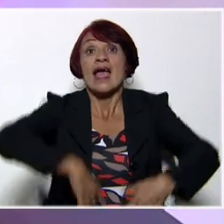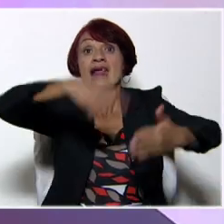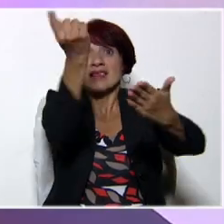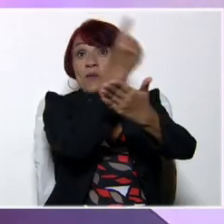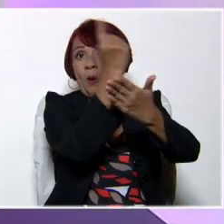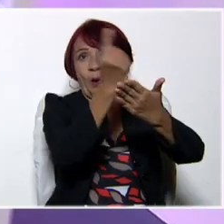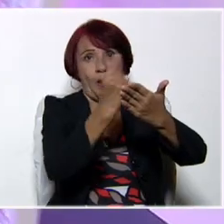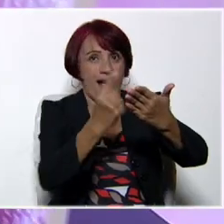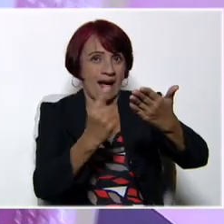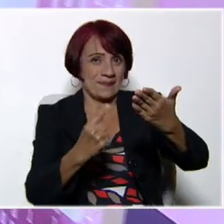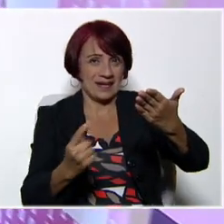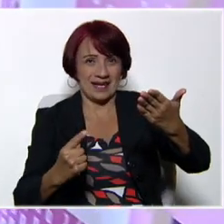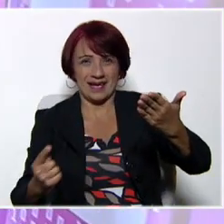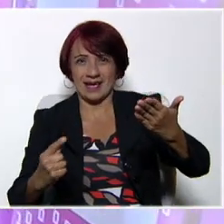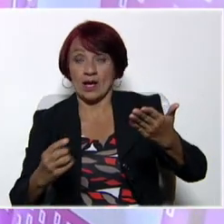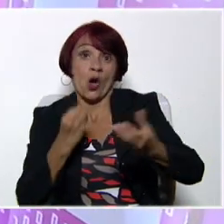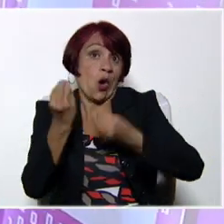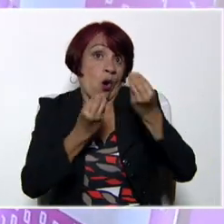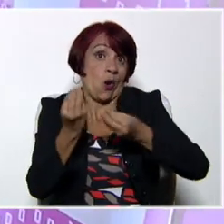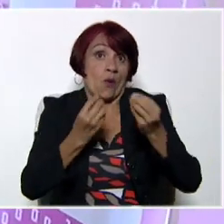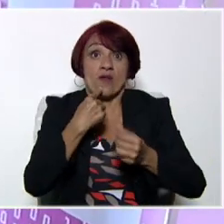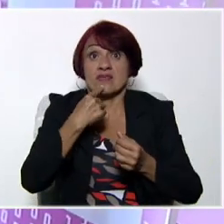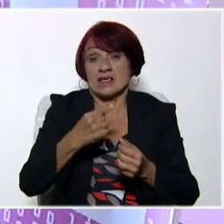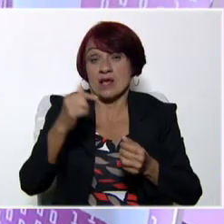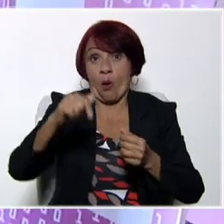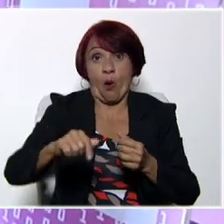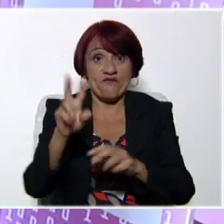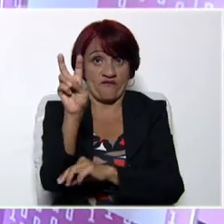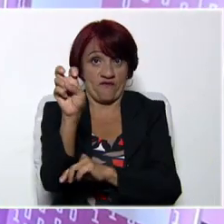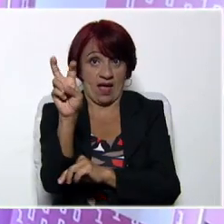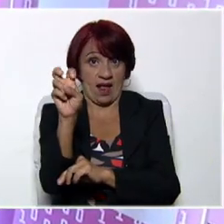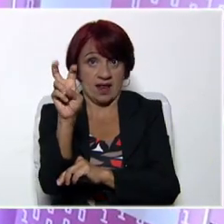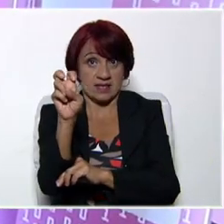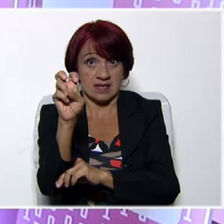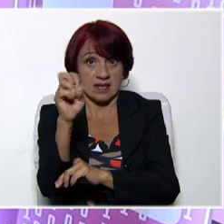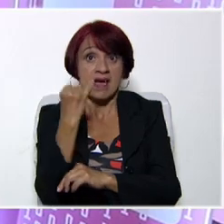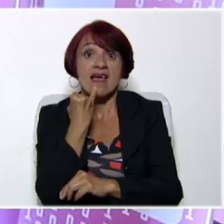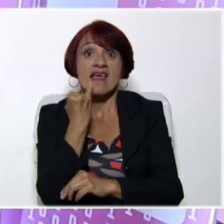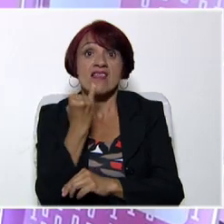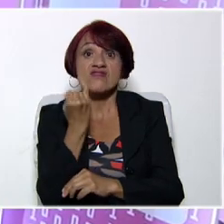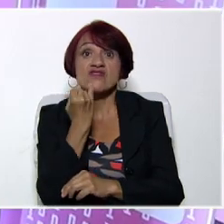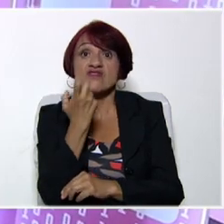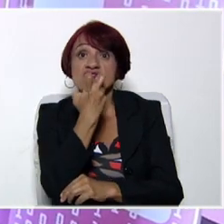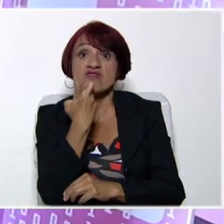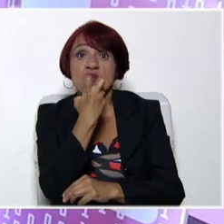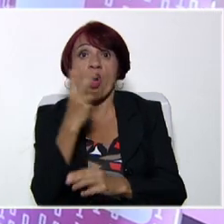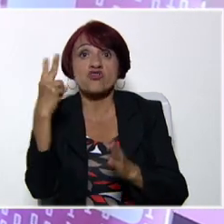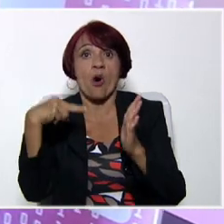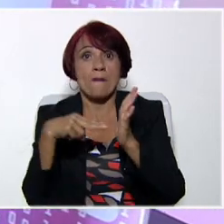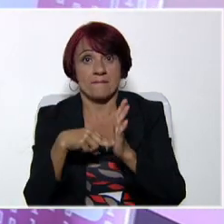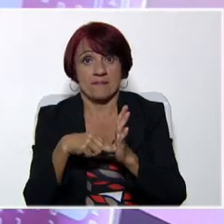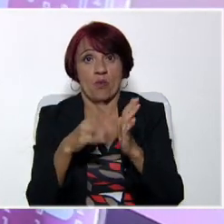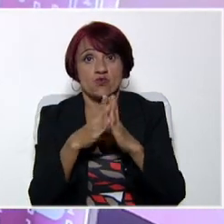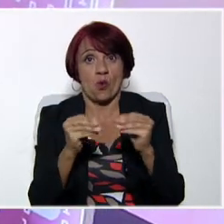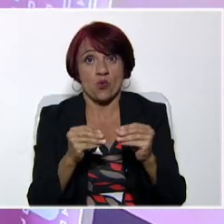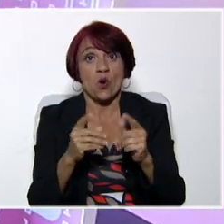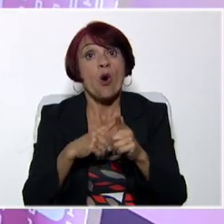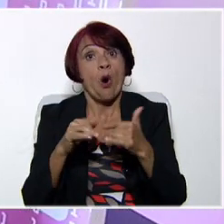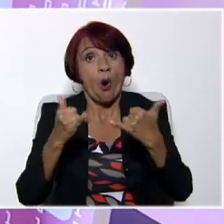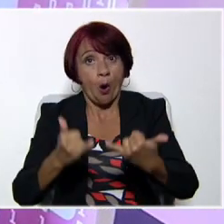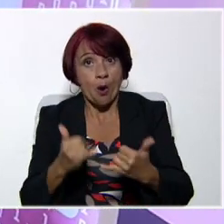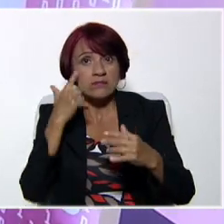¡Dibújame! O como diríamos en este viernes de idiomas, ¡Drogme! Así vamos a estar